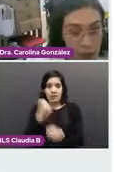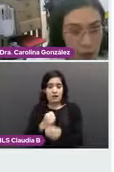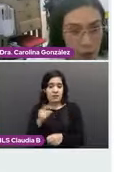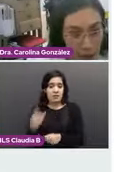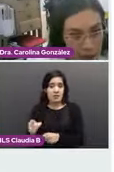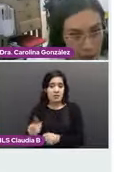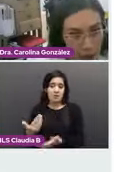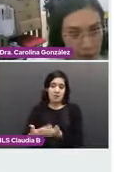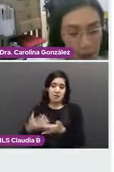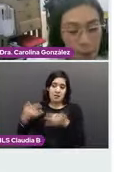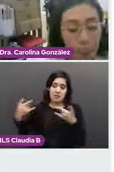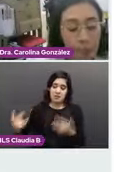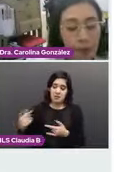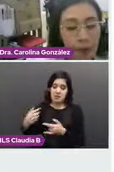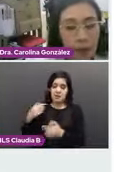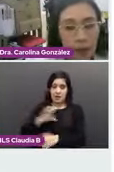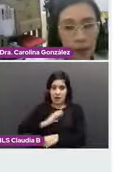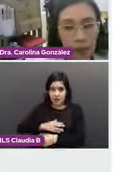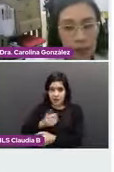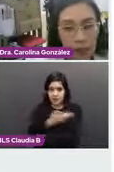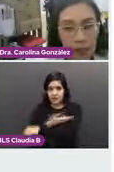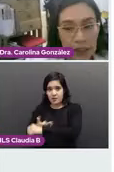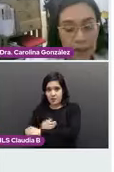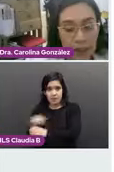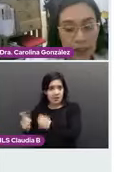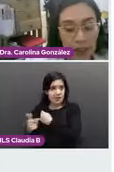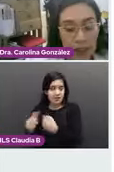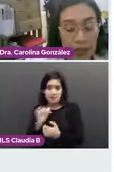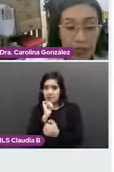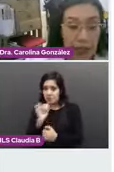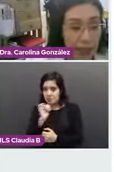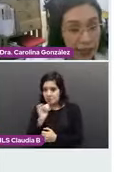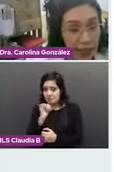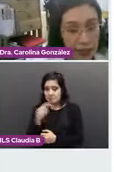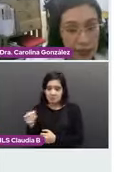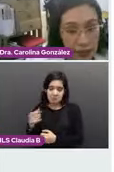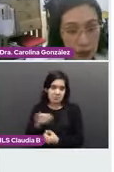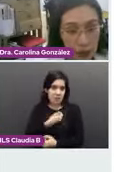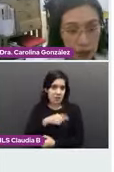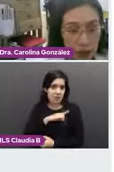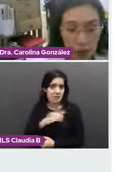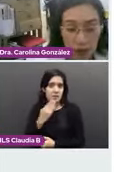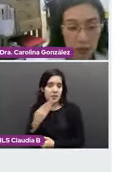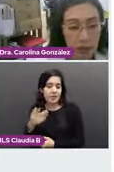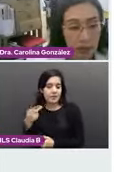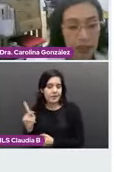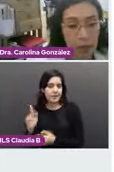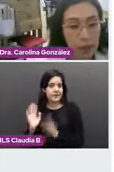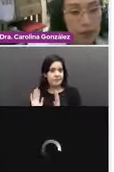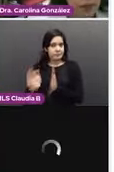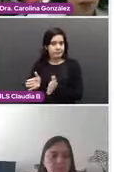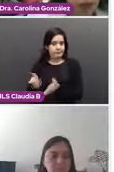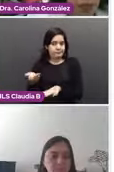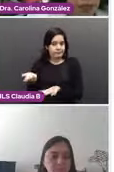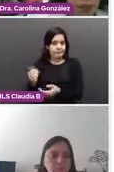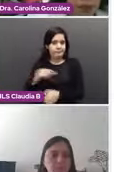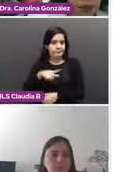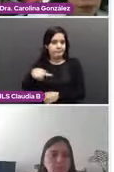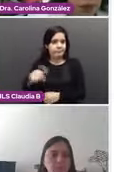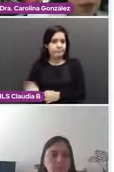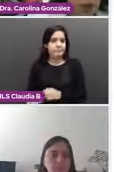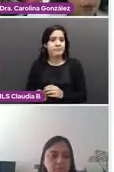de riesgo aparentemente. Y la clínica del cáncer cervicouterino, inespecífico,